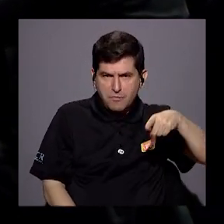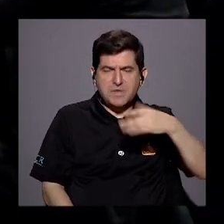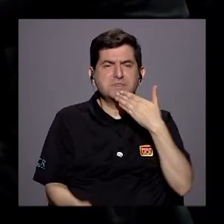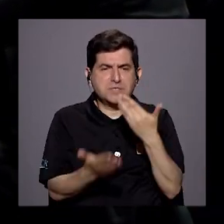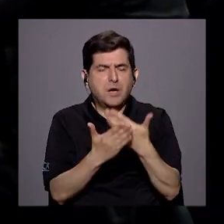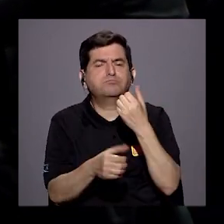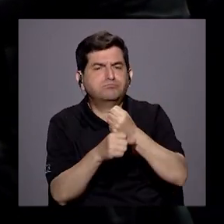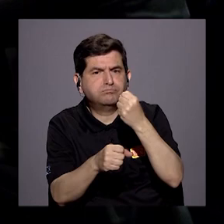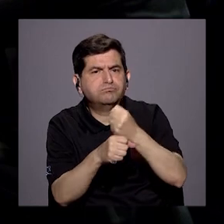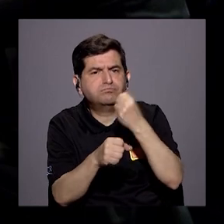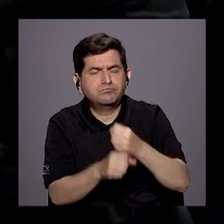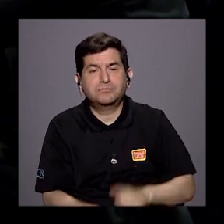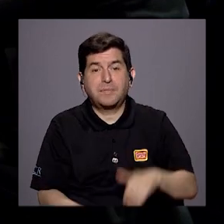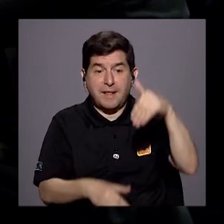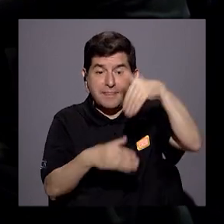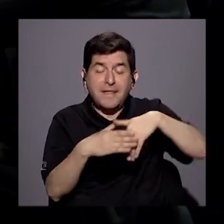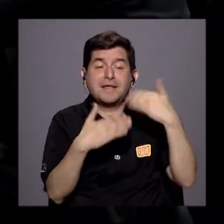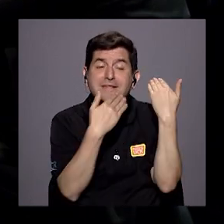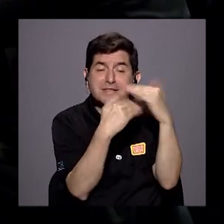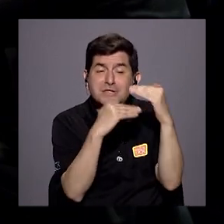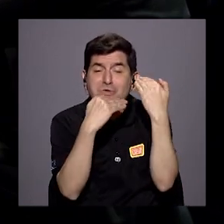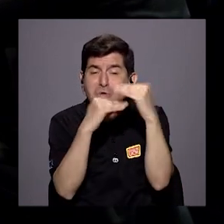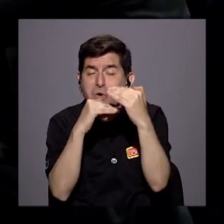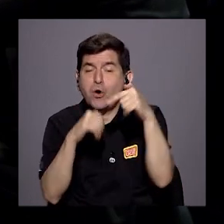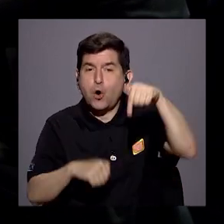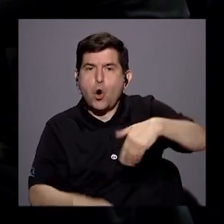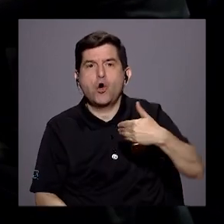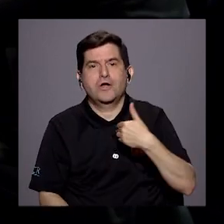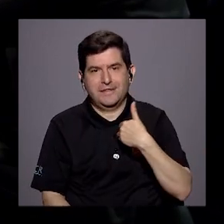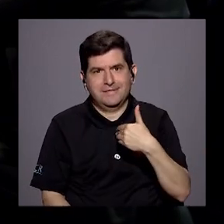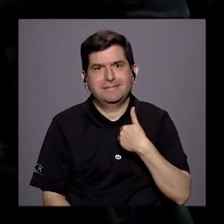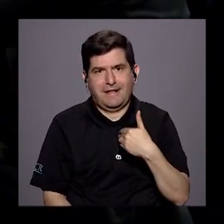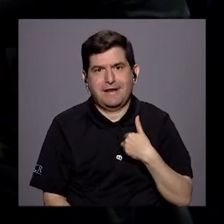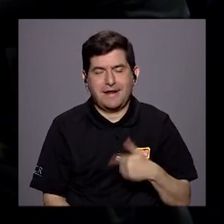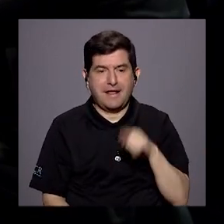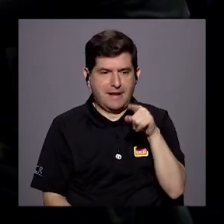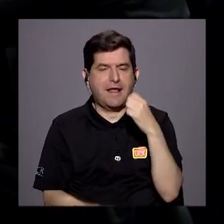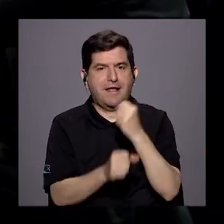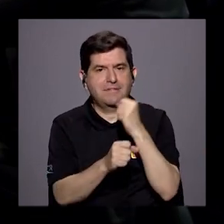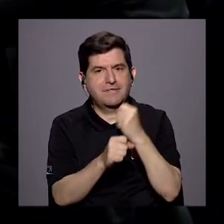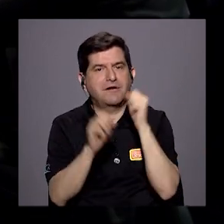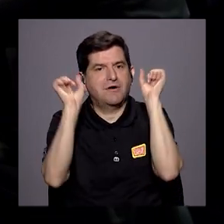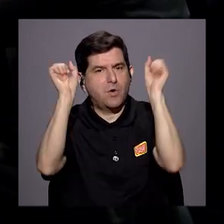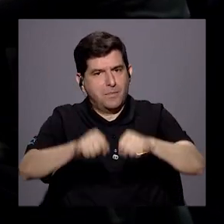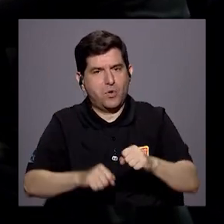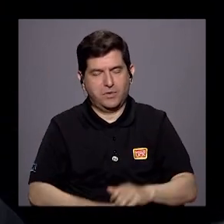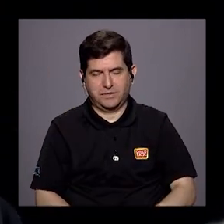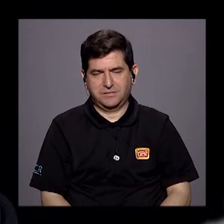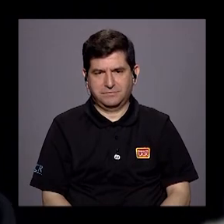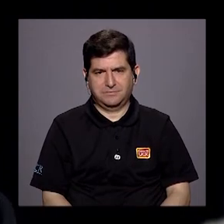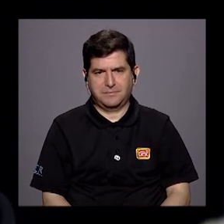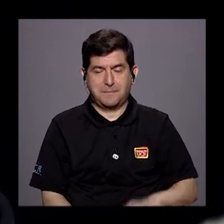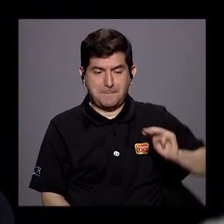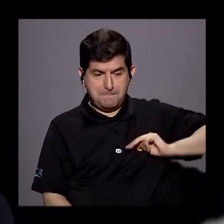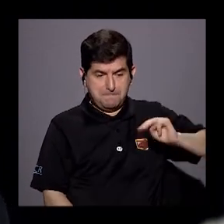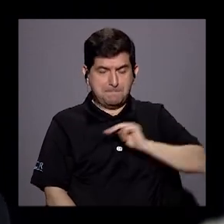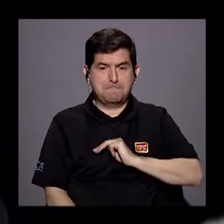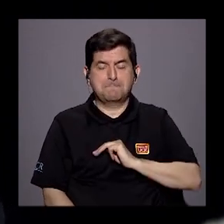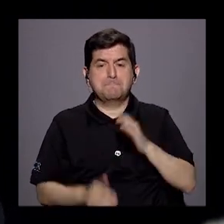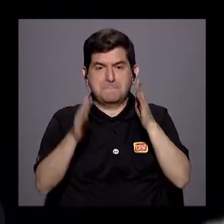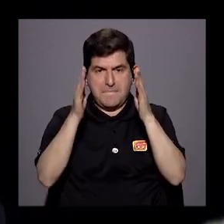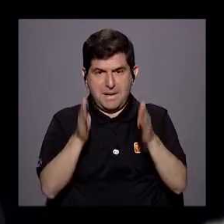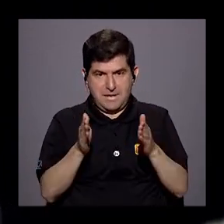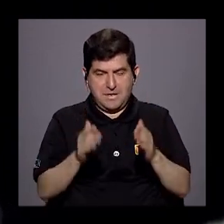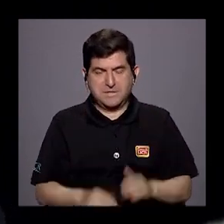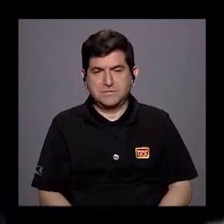hecho un buen trabajo dentro de las limitaciones que hoy tiene él para hacer ese trabajo. Es que el ministerio de la